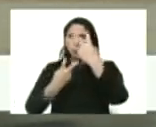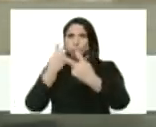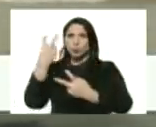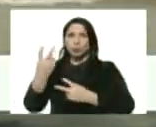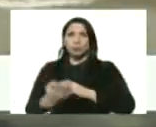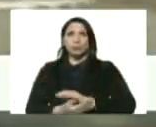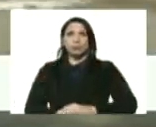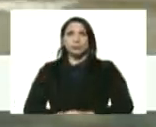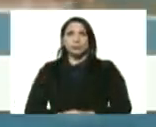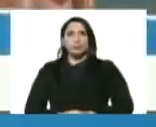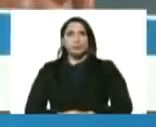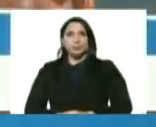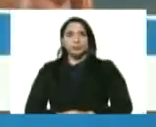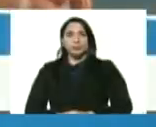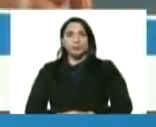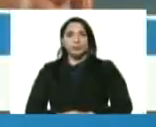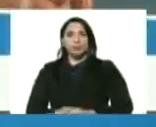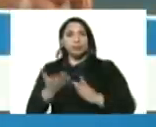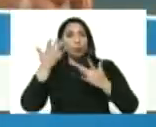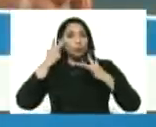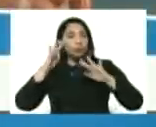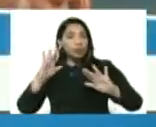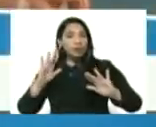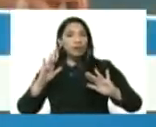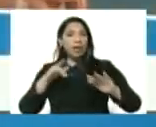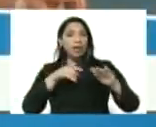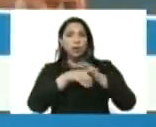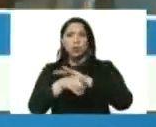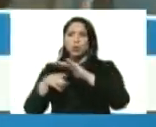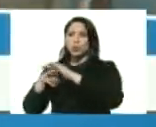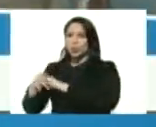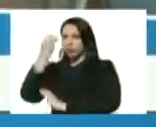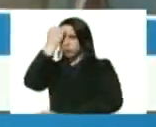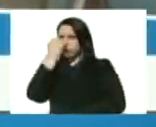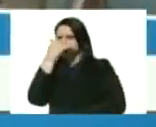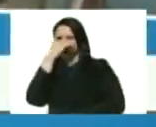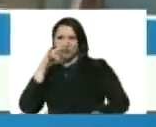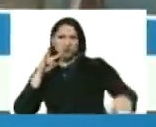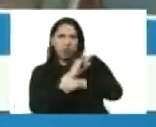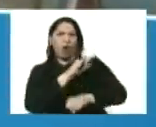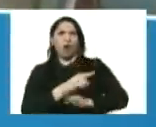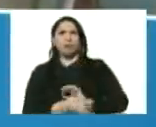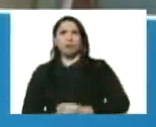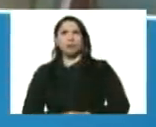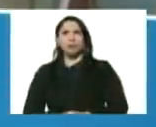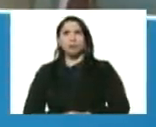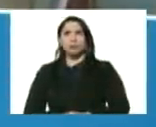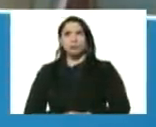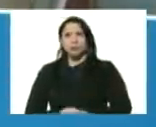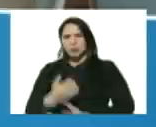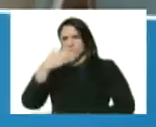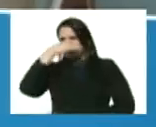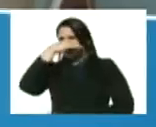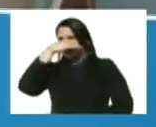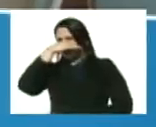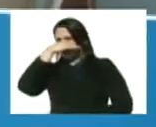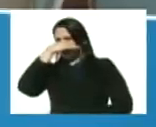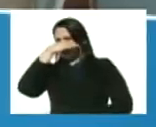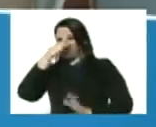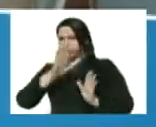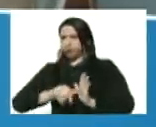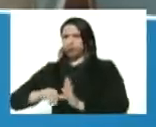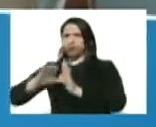posible incursión de mercenarios traidores terroristas delincuentes